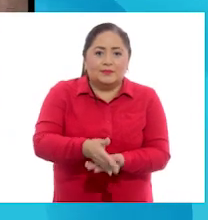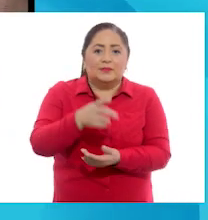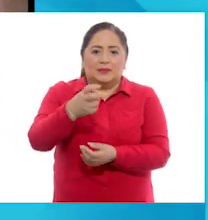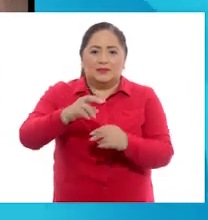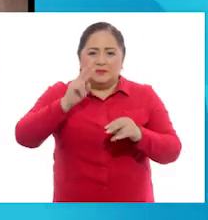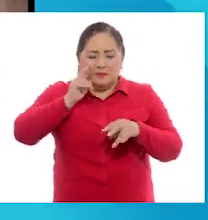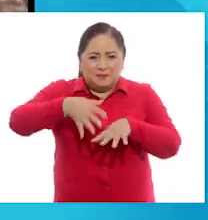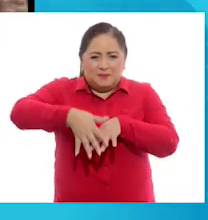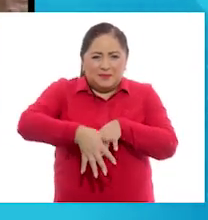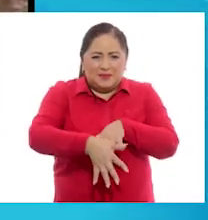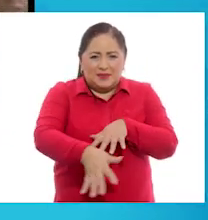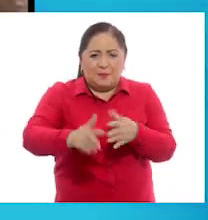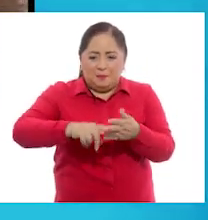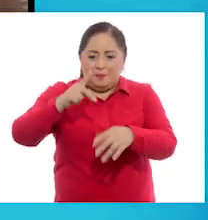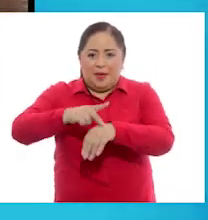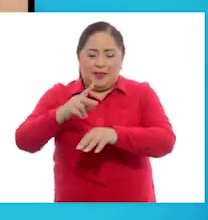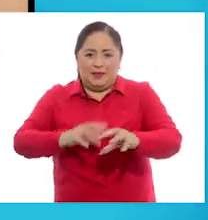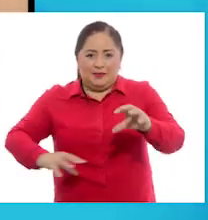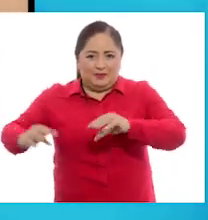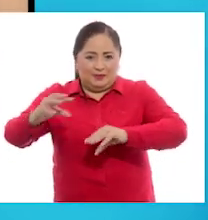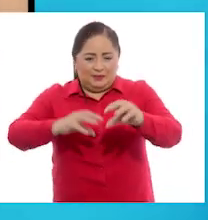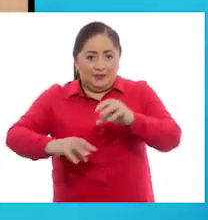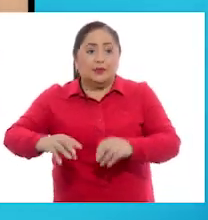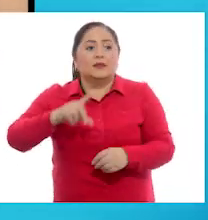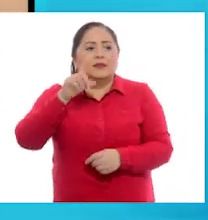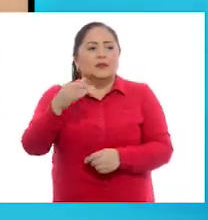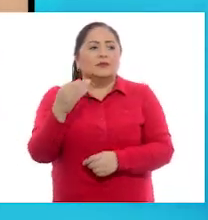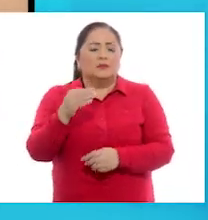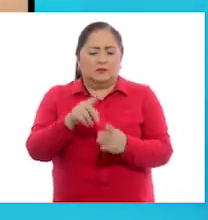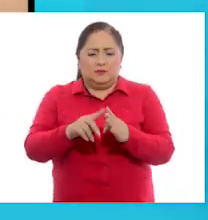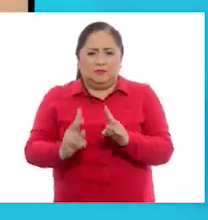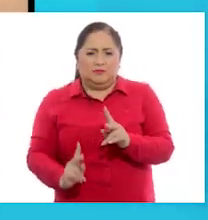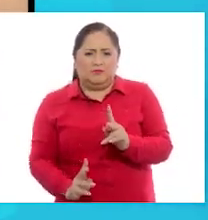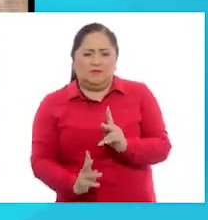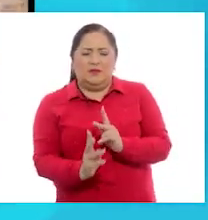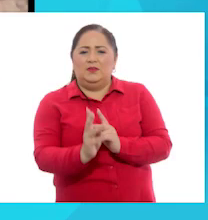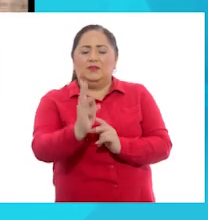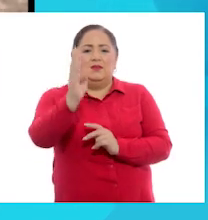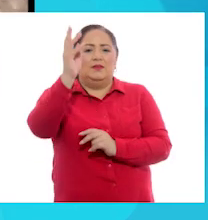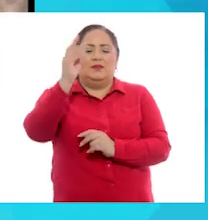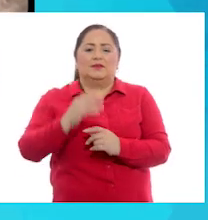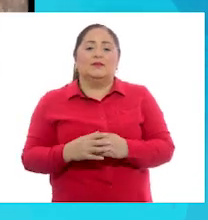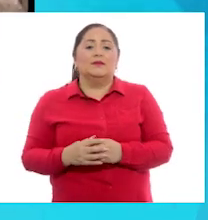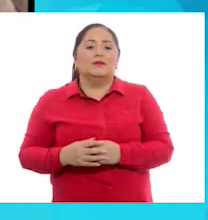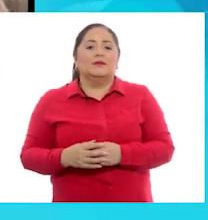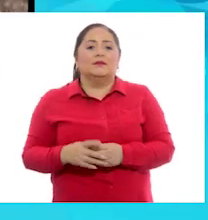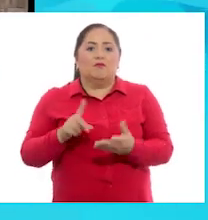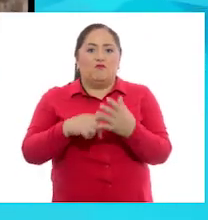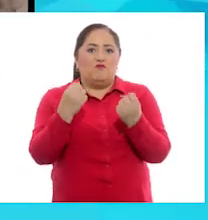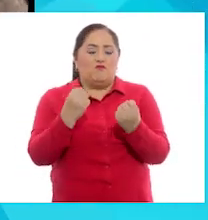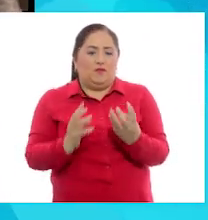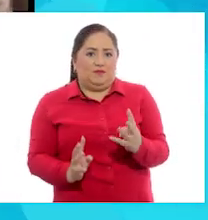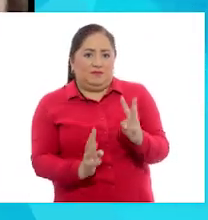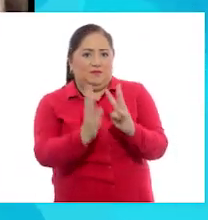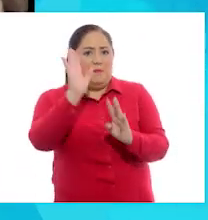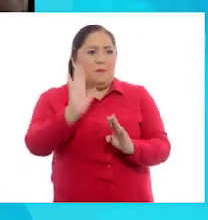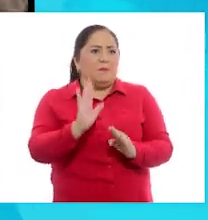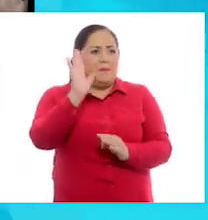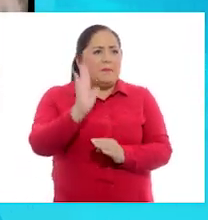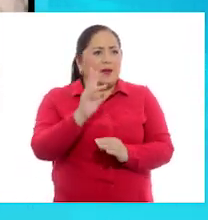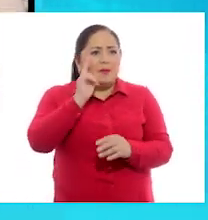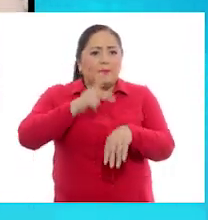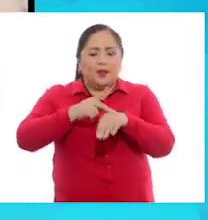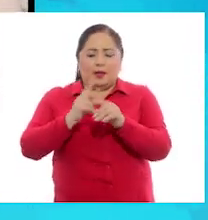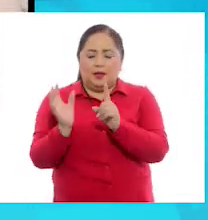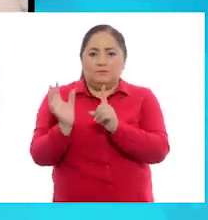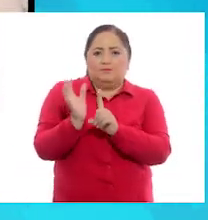raíces en medio de las rocas y se agarran fuerte. Mira ese árbol, parece una estampa en